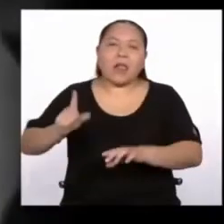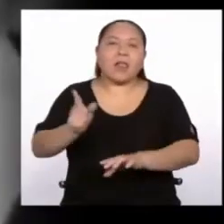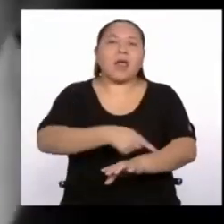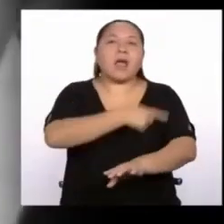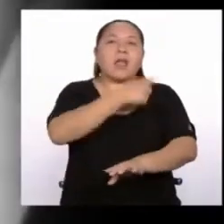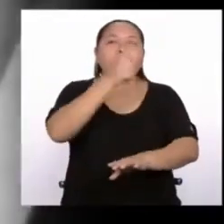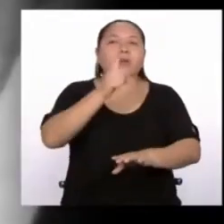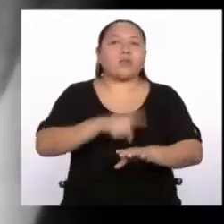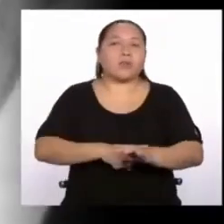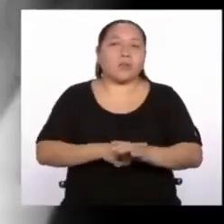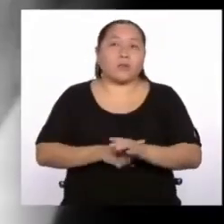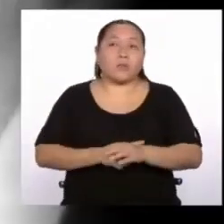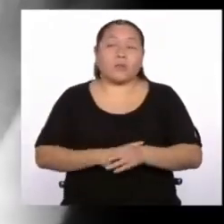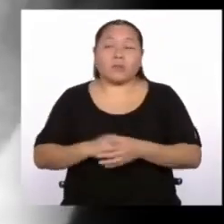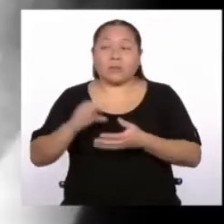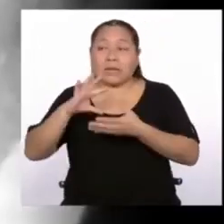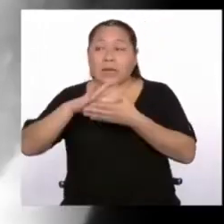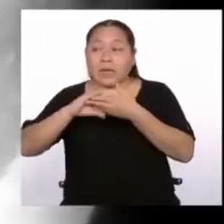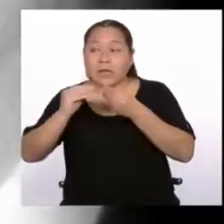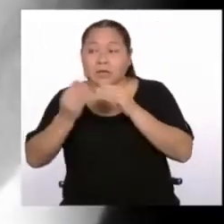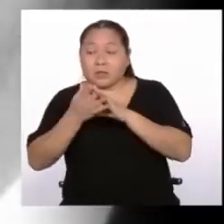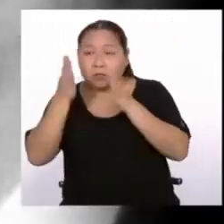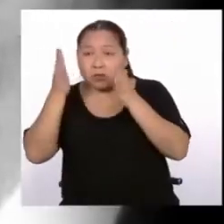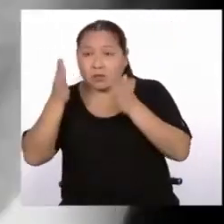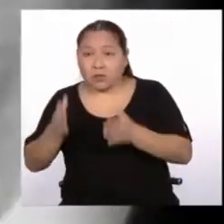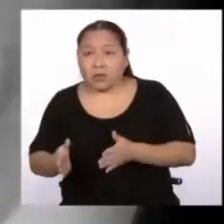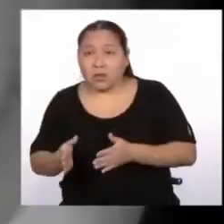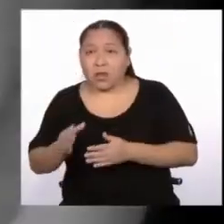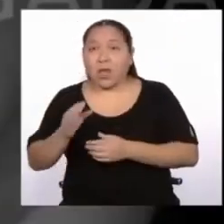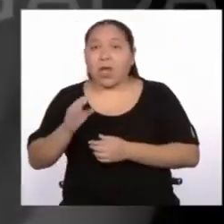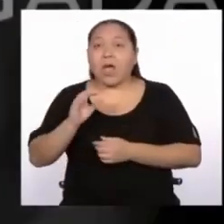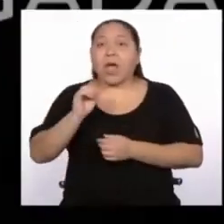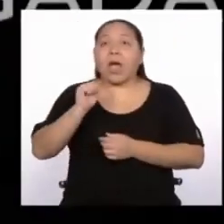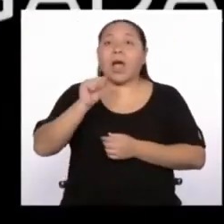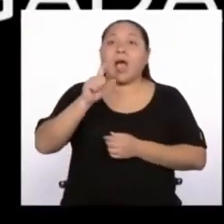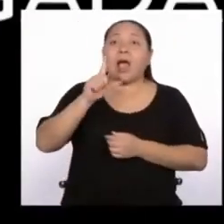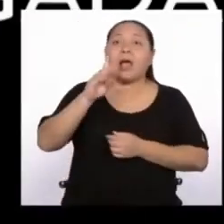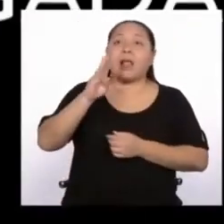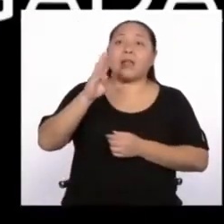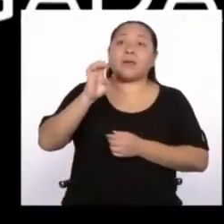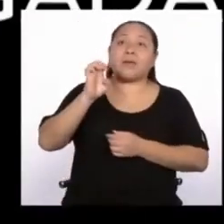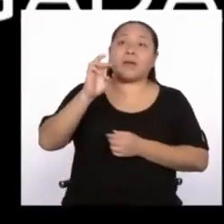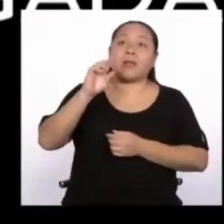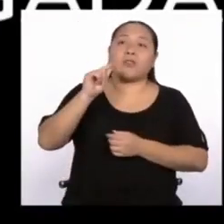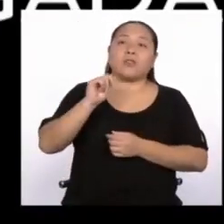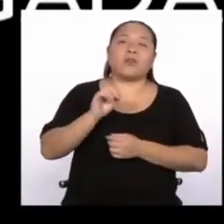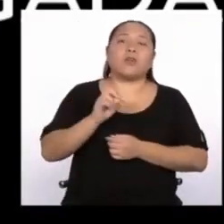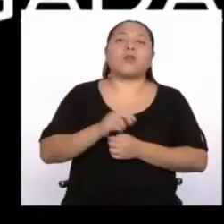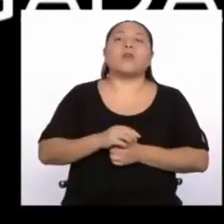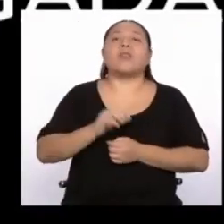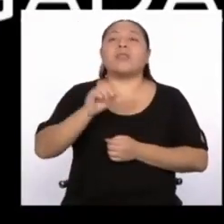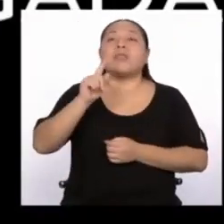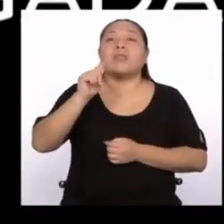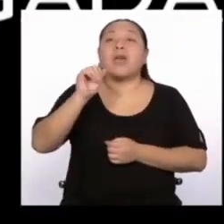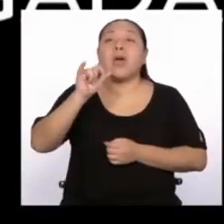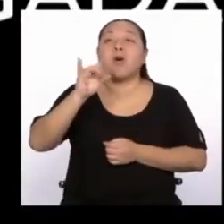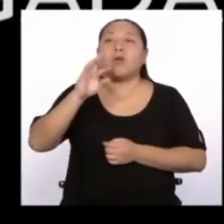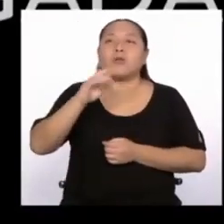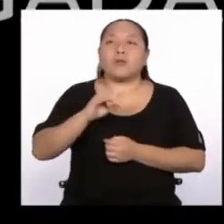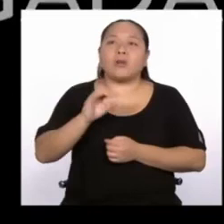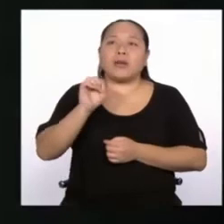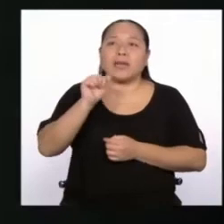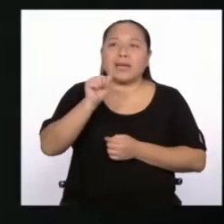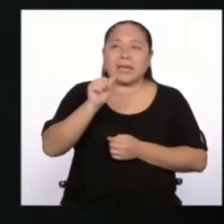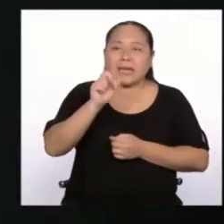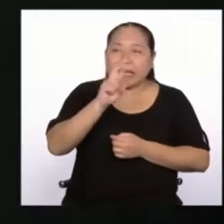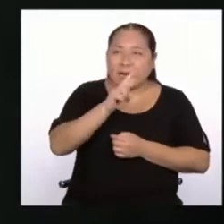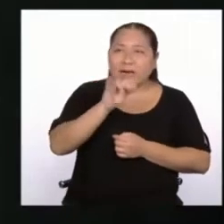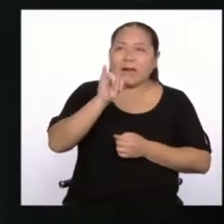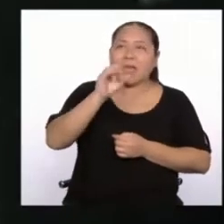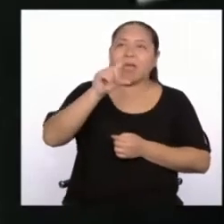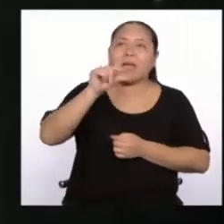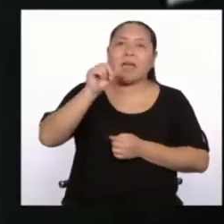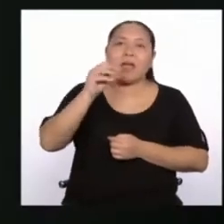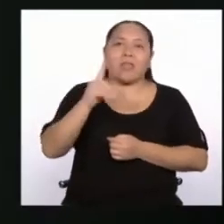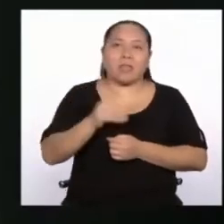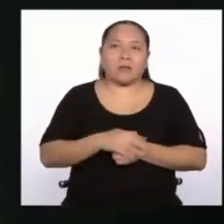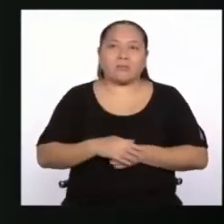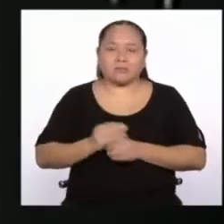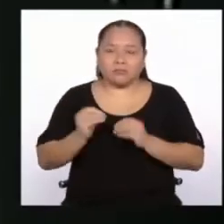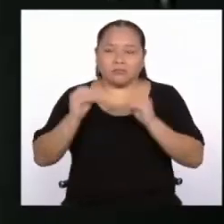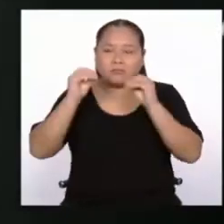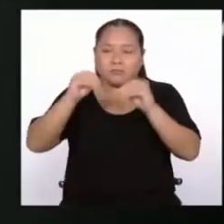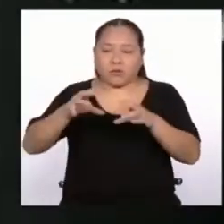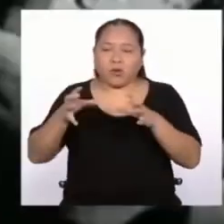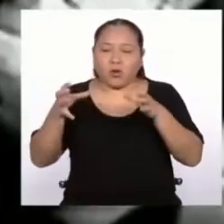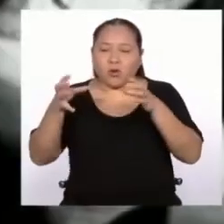Los historiadores Alberto Tauro del Pino y Carlos Raigada integraron la comisión especial nombrada por el